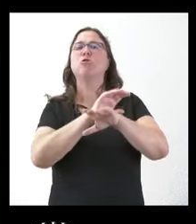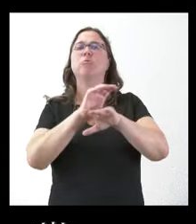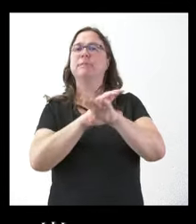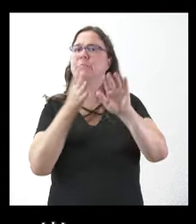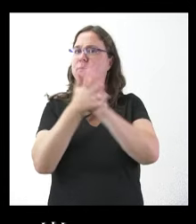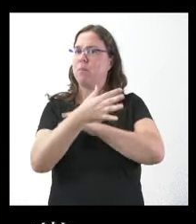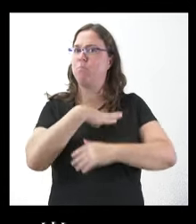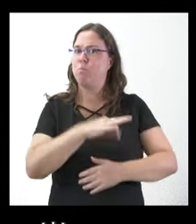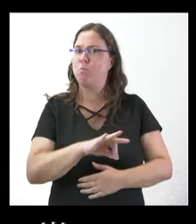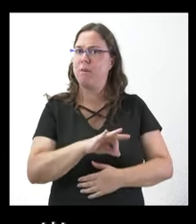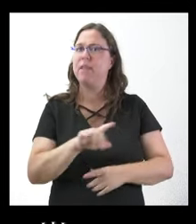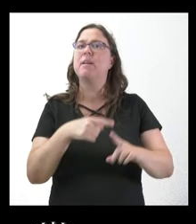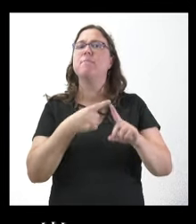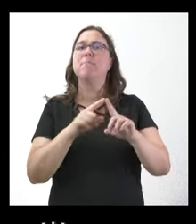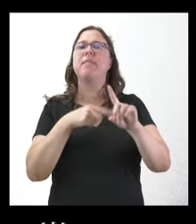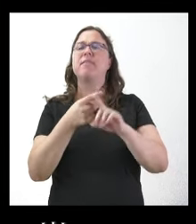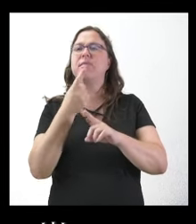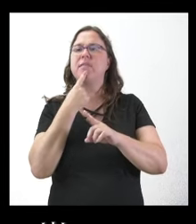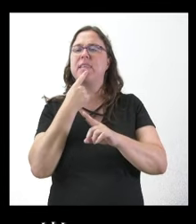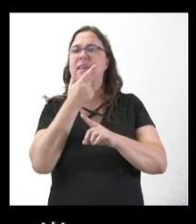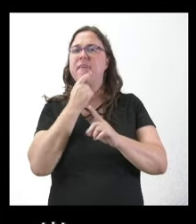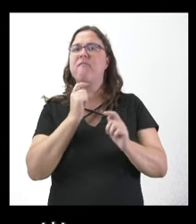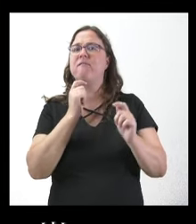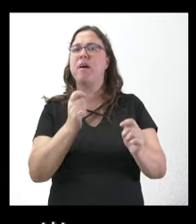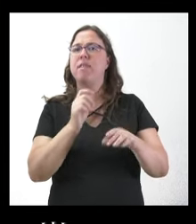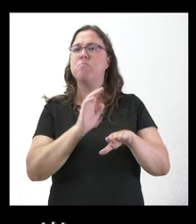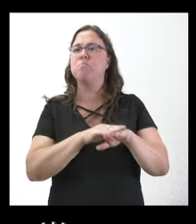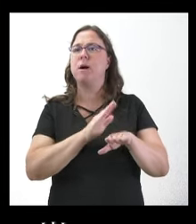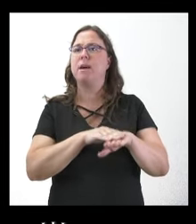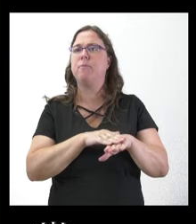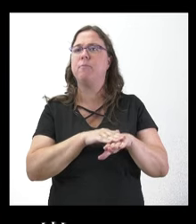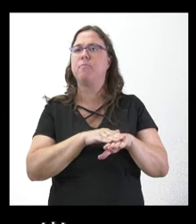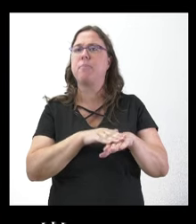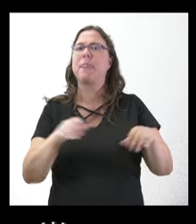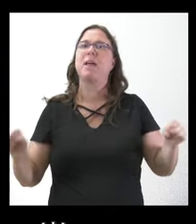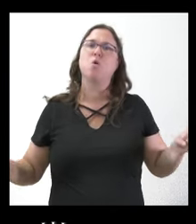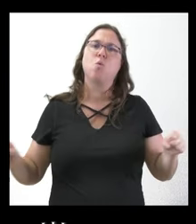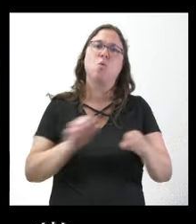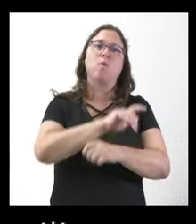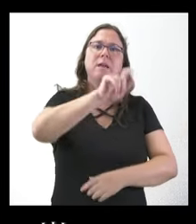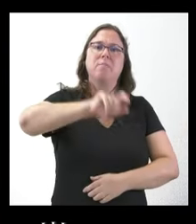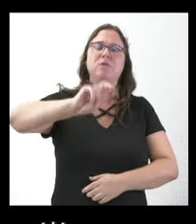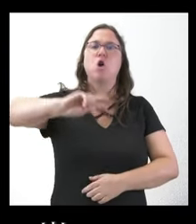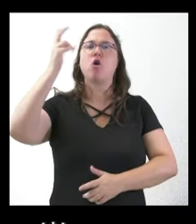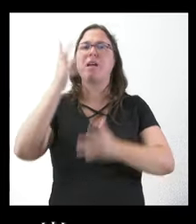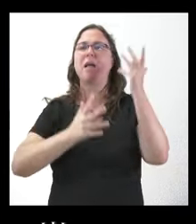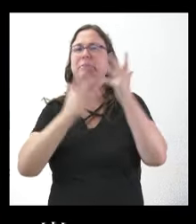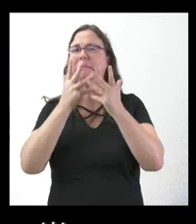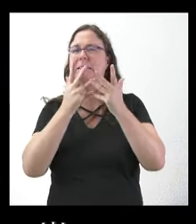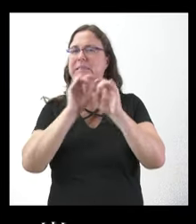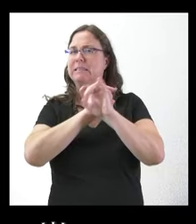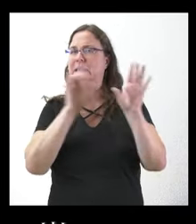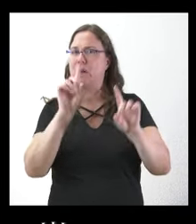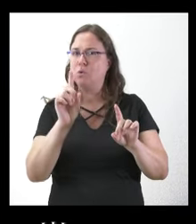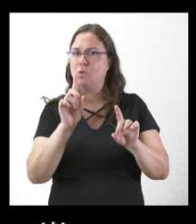confirmar. Y la parte que ha dicho de facilidad para cubrirlos con personas de otras administraciones no me ha quedado muy